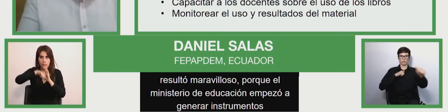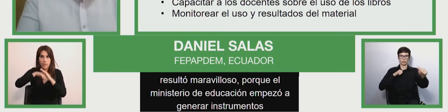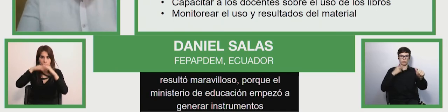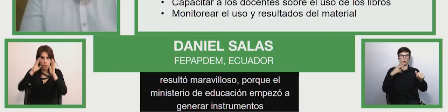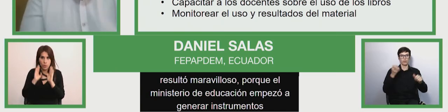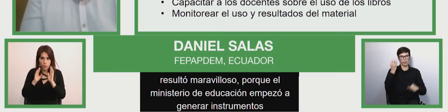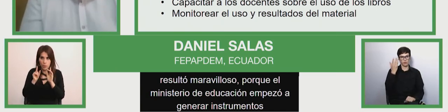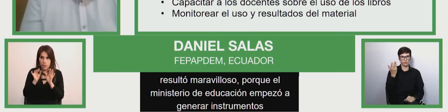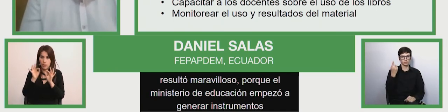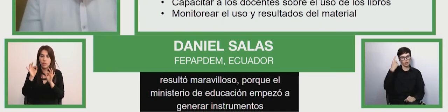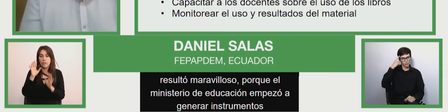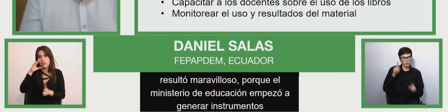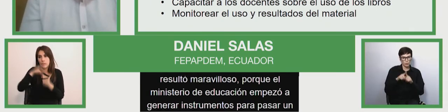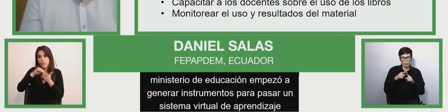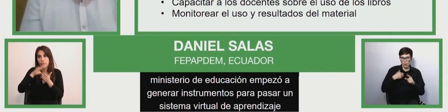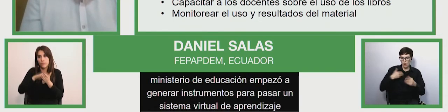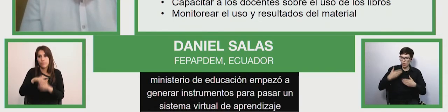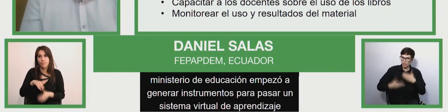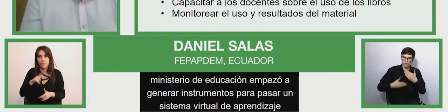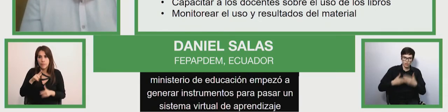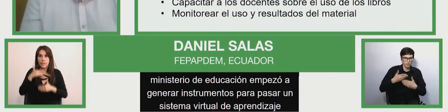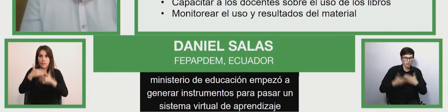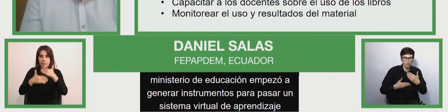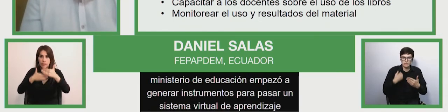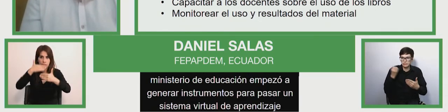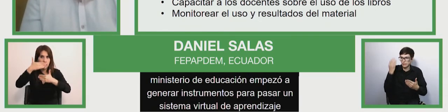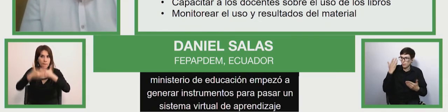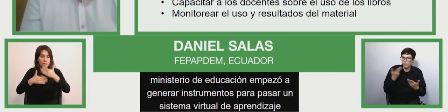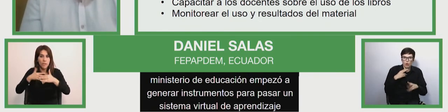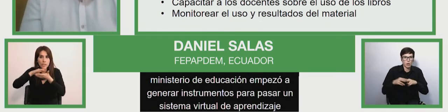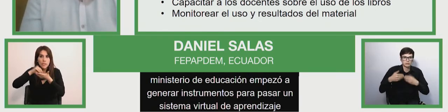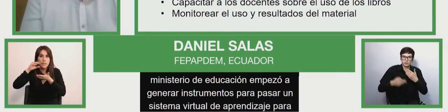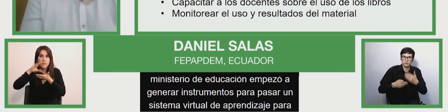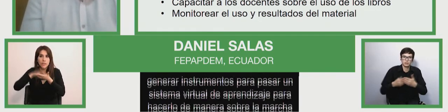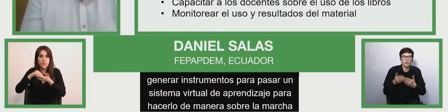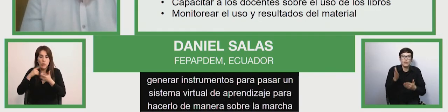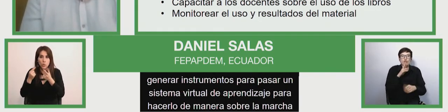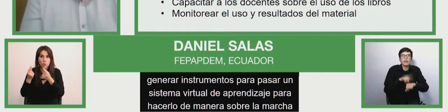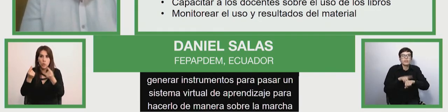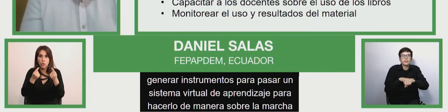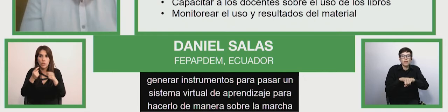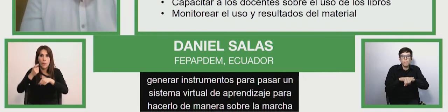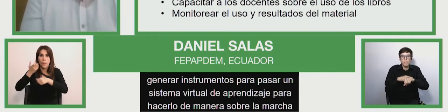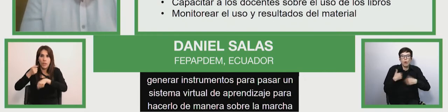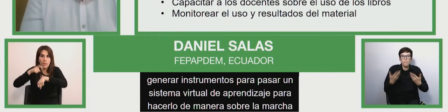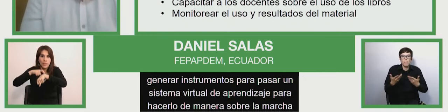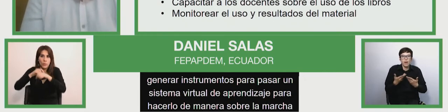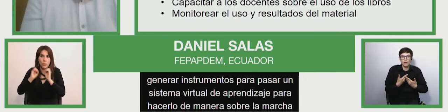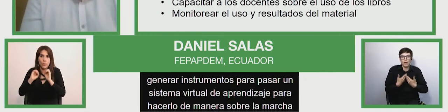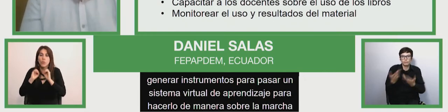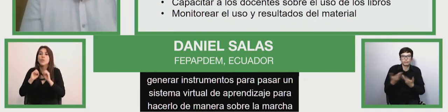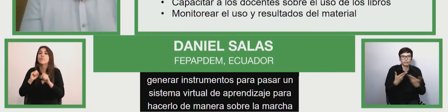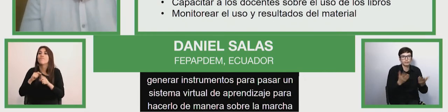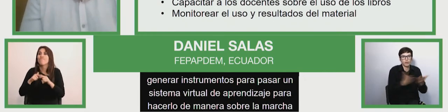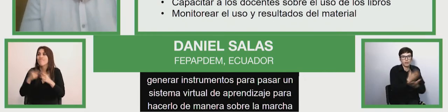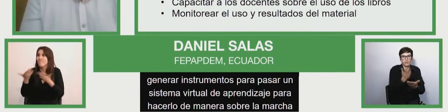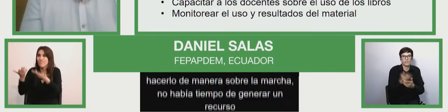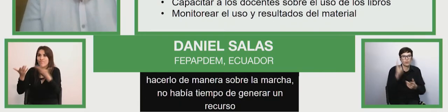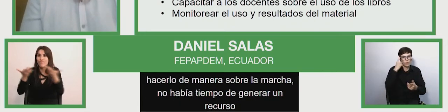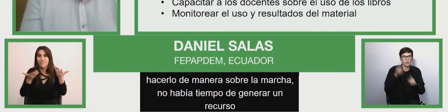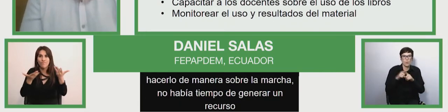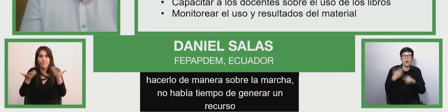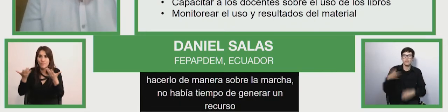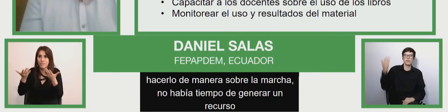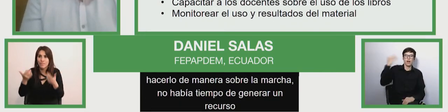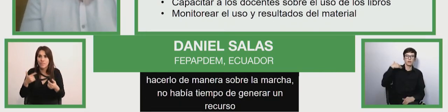sobre la marcha no había tiempo de generar un recurso especializado hacia la discapacidad. Este recurso ya estaba generado y hoy en día es el único